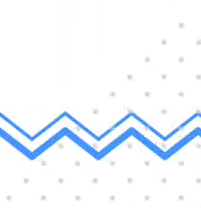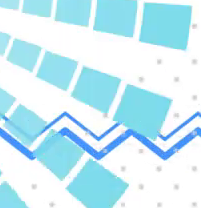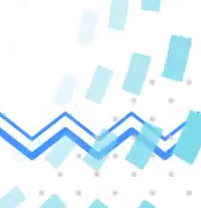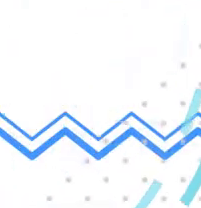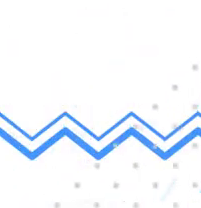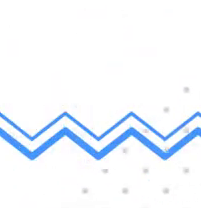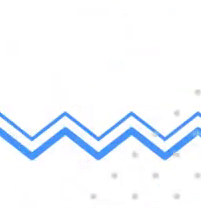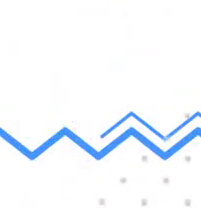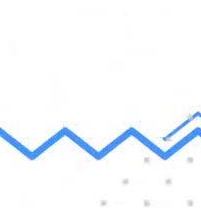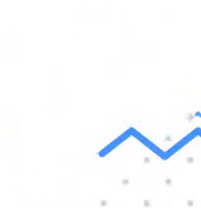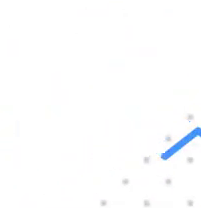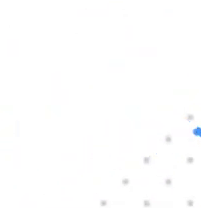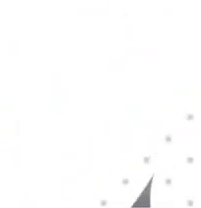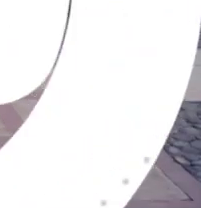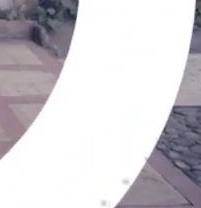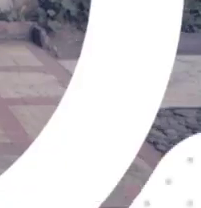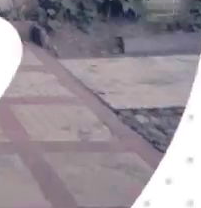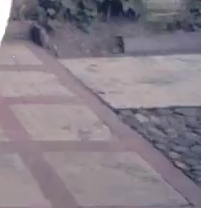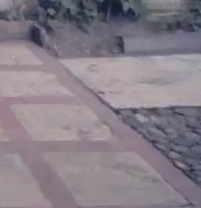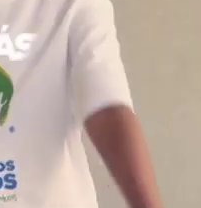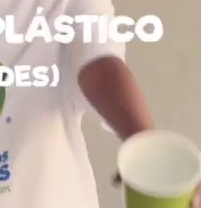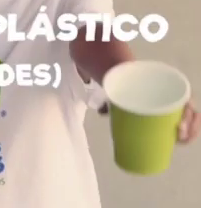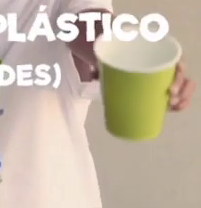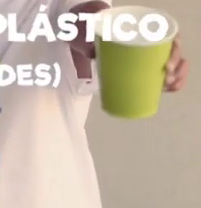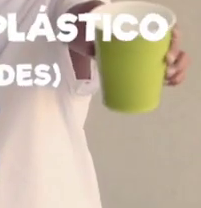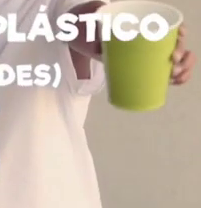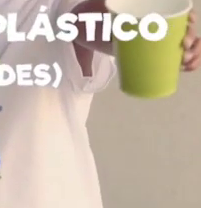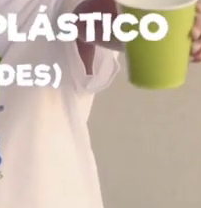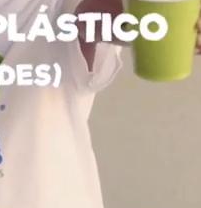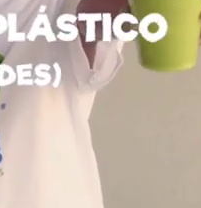lo haciendo piloto. No,